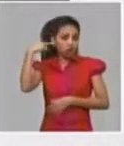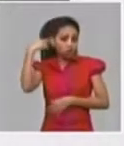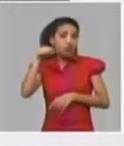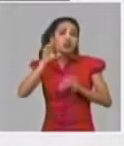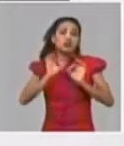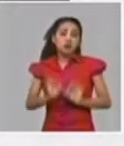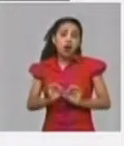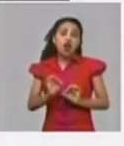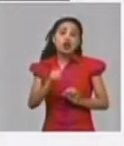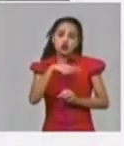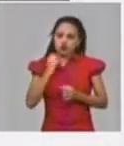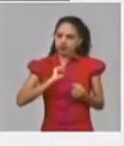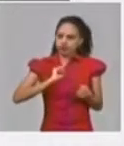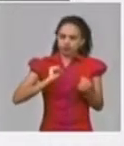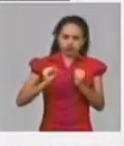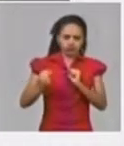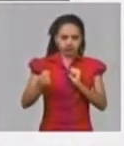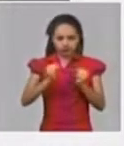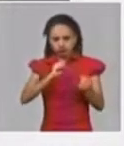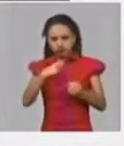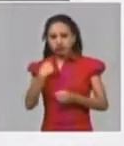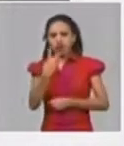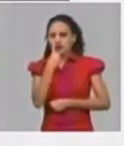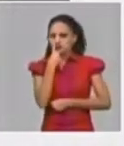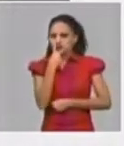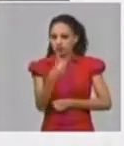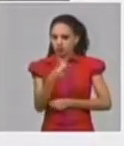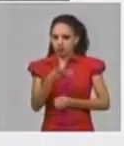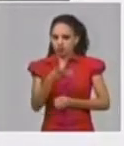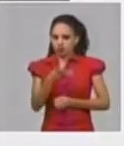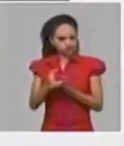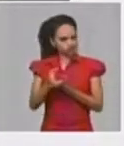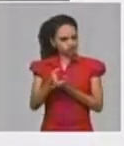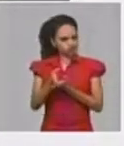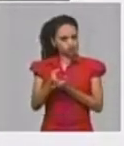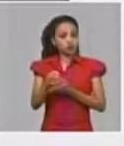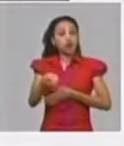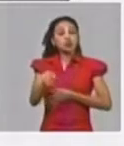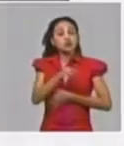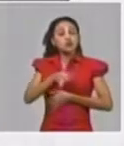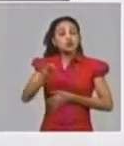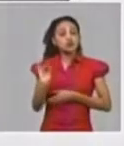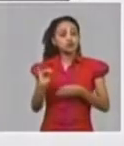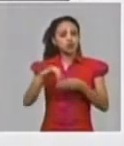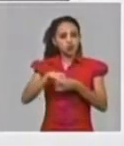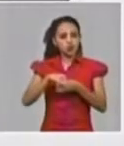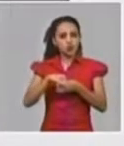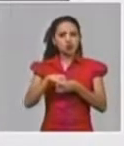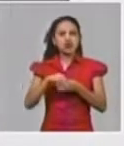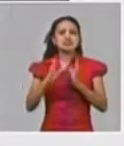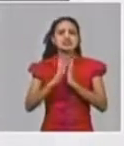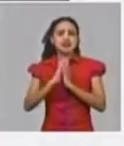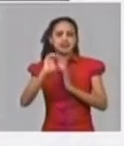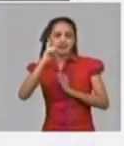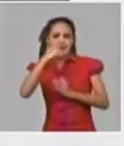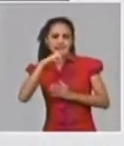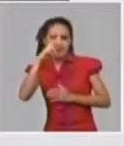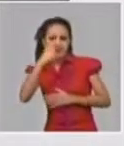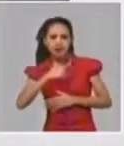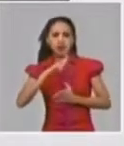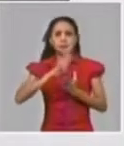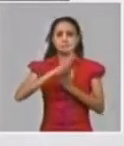de la atención permanente estos municipios incluyendo Santa Clara Matanza